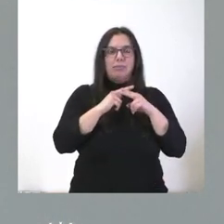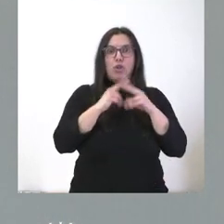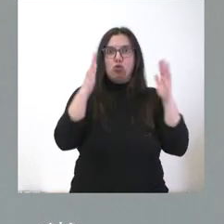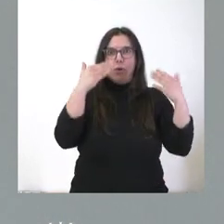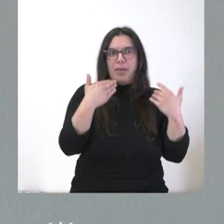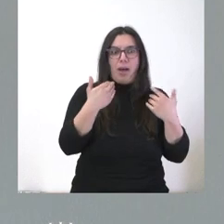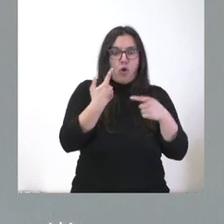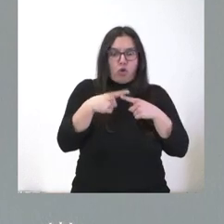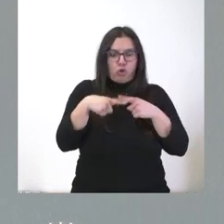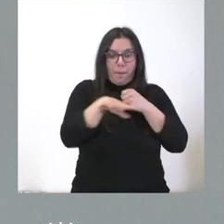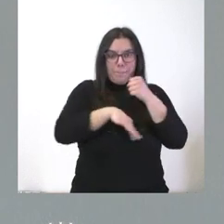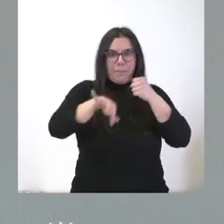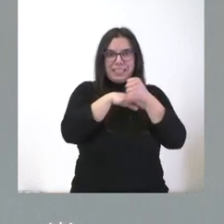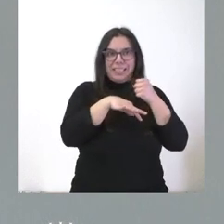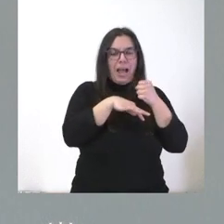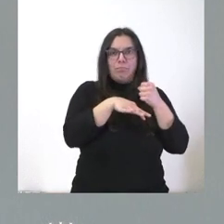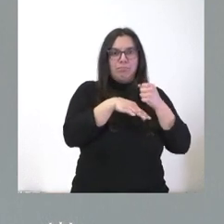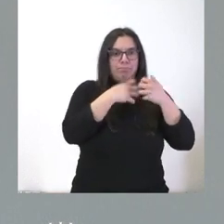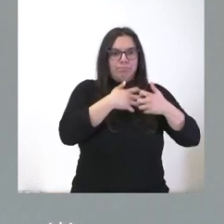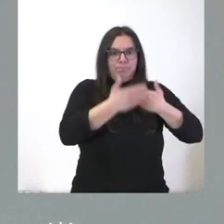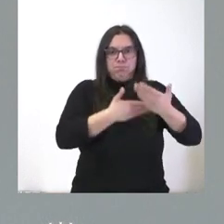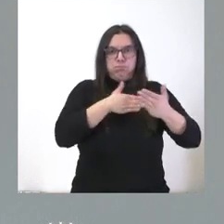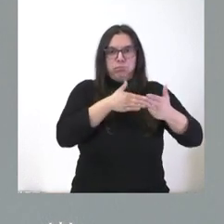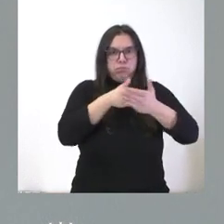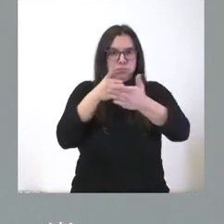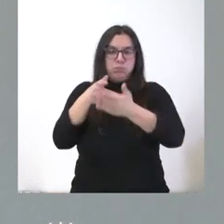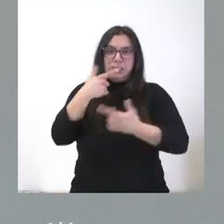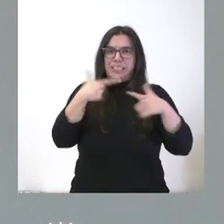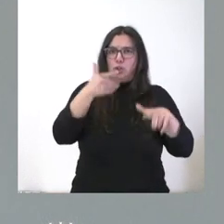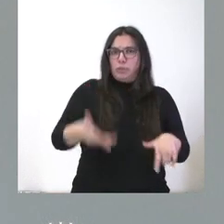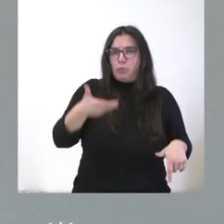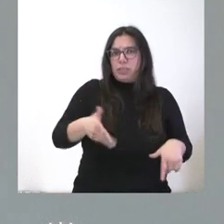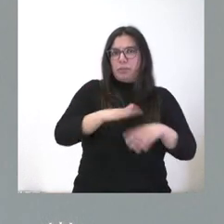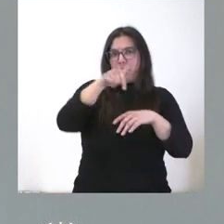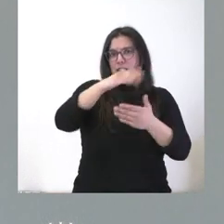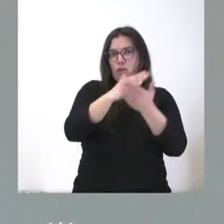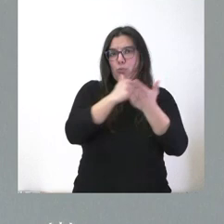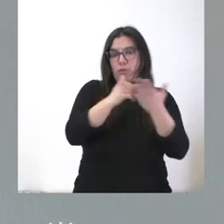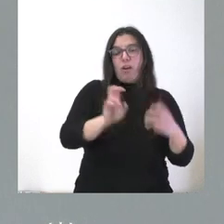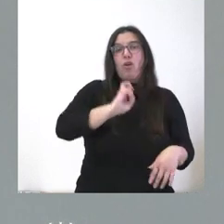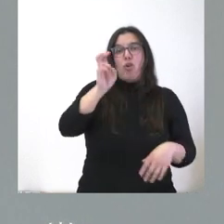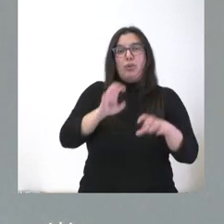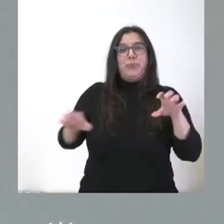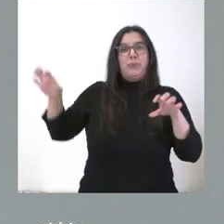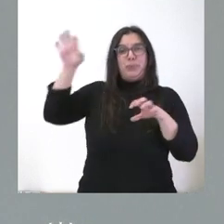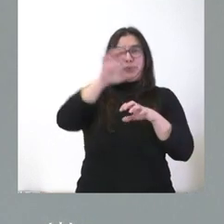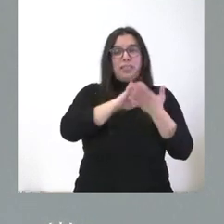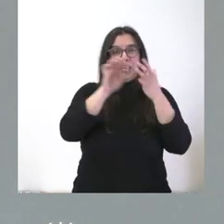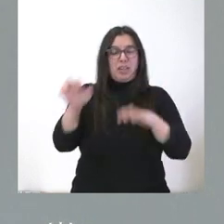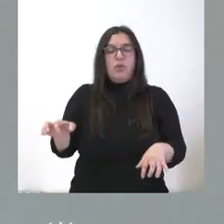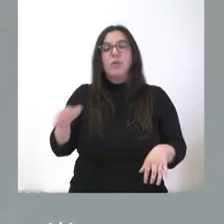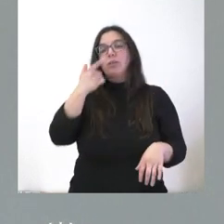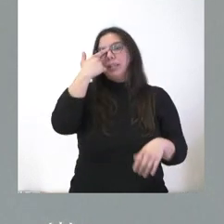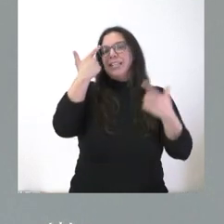de materias primas ha afectado a un sector que tiene un peso estratégico en nuestra comunidad autónoma. Eso mismo ha ocurrido en otros sectores productivos muy importantes en Castilla y León. El sector